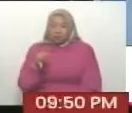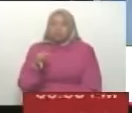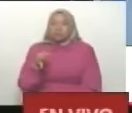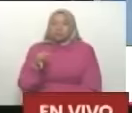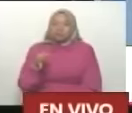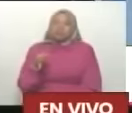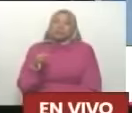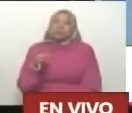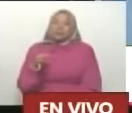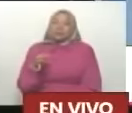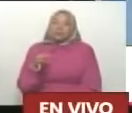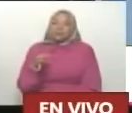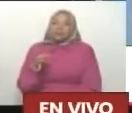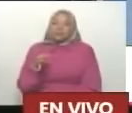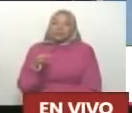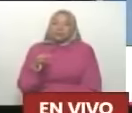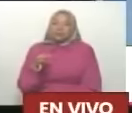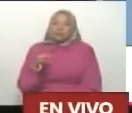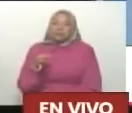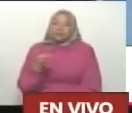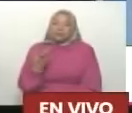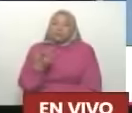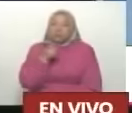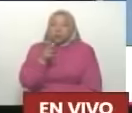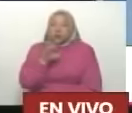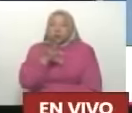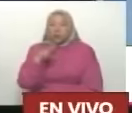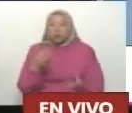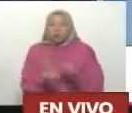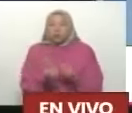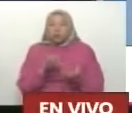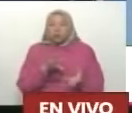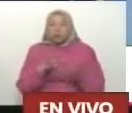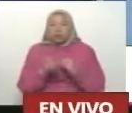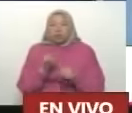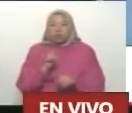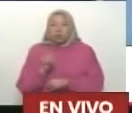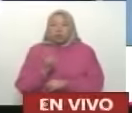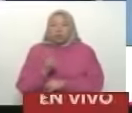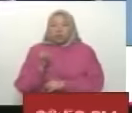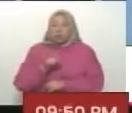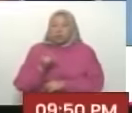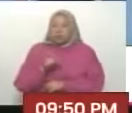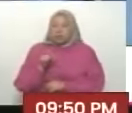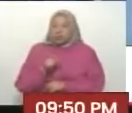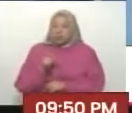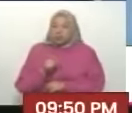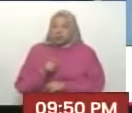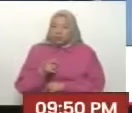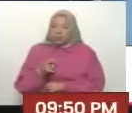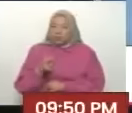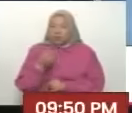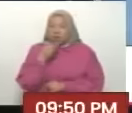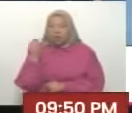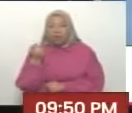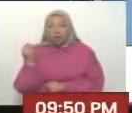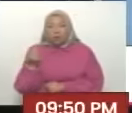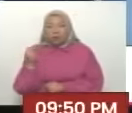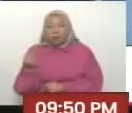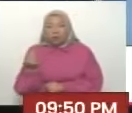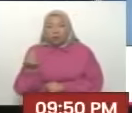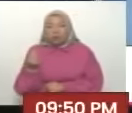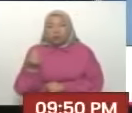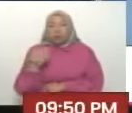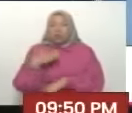Quien quiere generar los grandes cambios, las grandes transformaciones que Venezuela necesita es la juventud. Quien